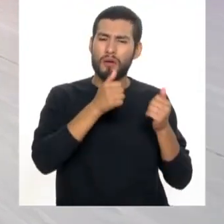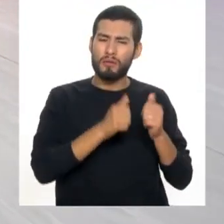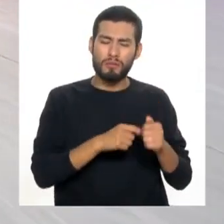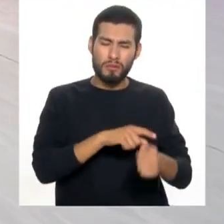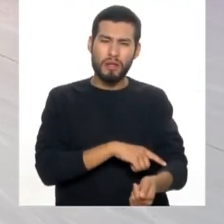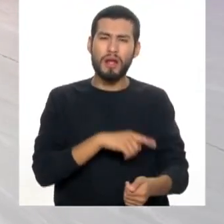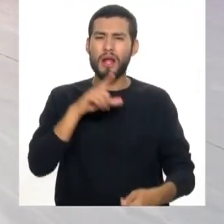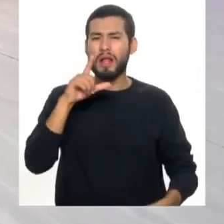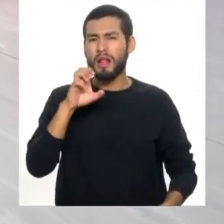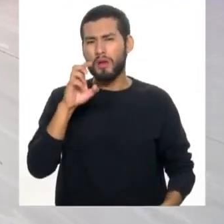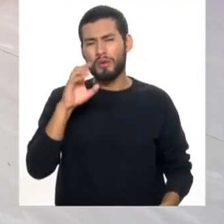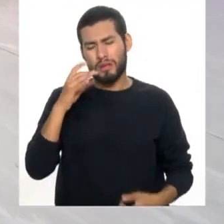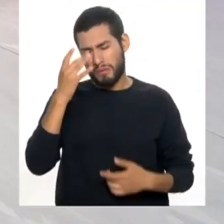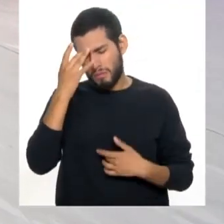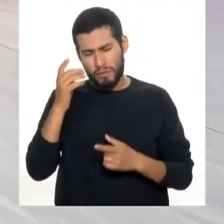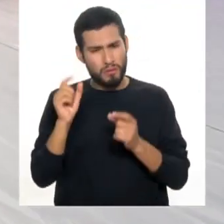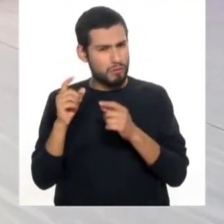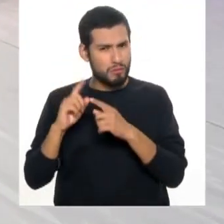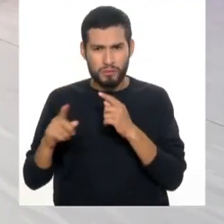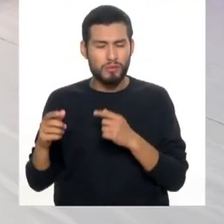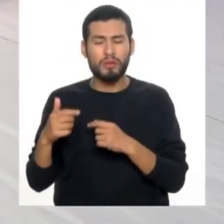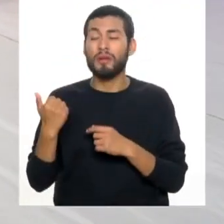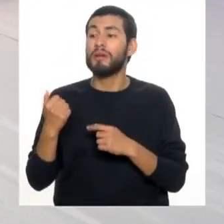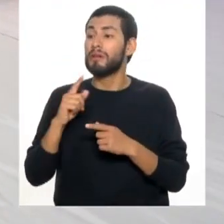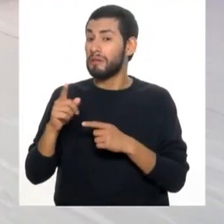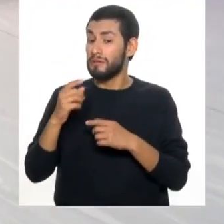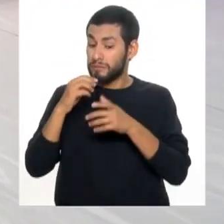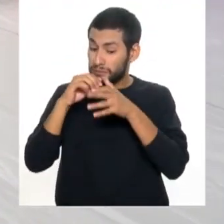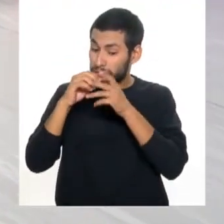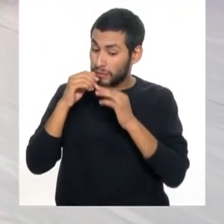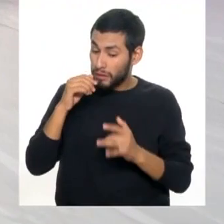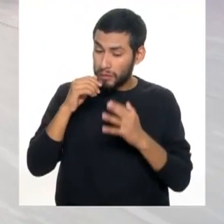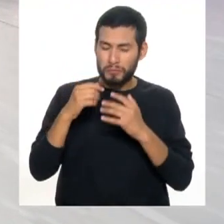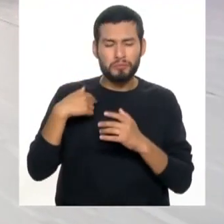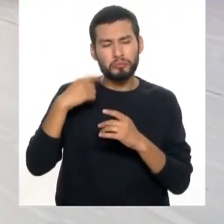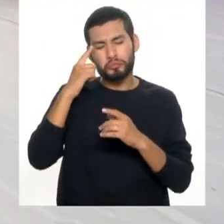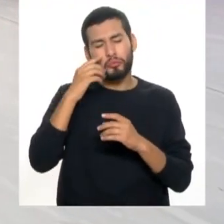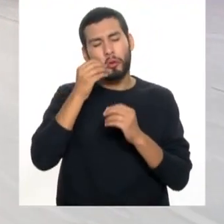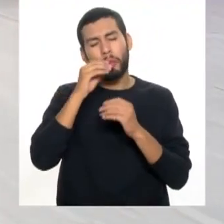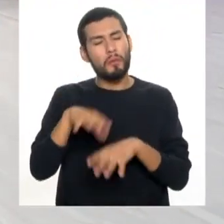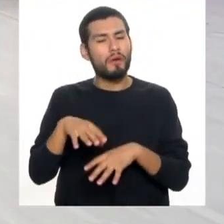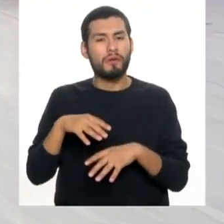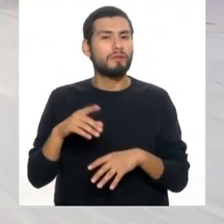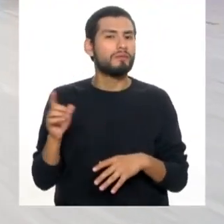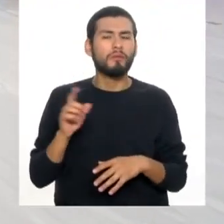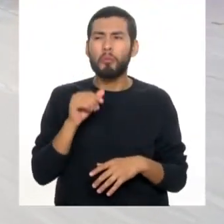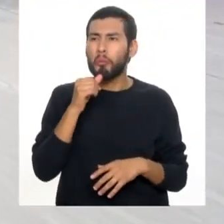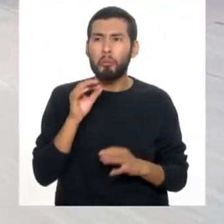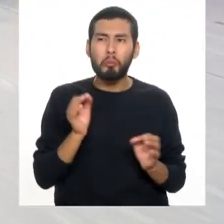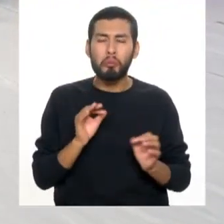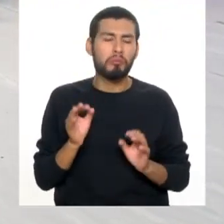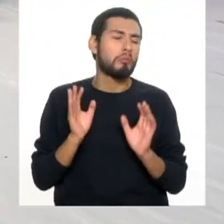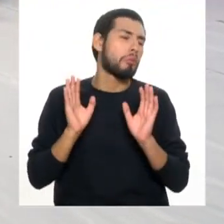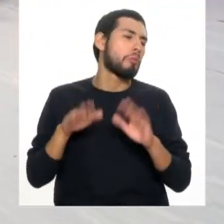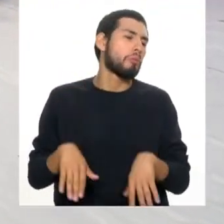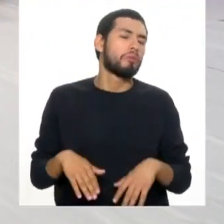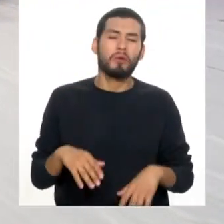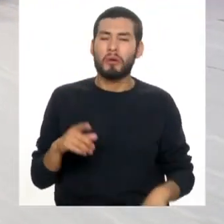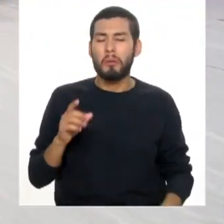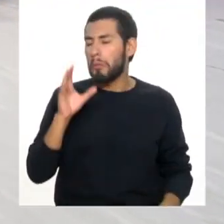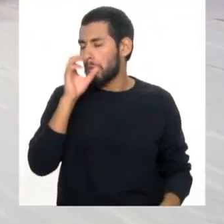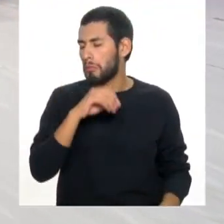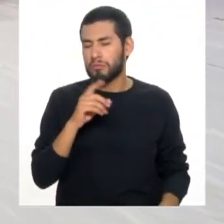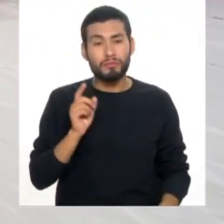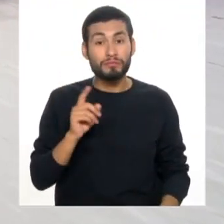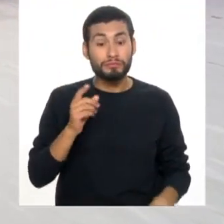siempre acudir al especialista cuando hay un sangrado. No dejarlo, porque como usted dice, no duele. Y como no duele, no lo vemos, no lo